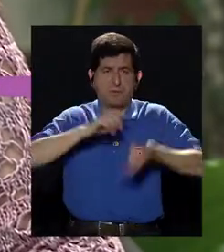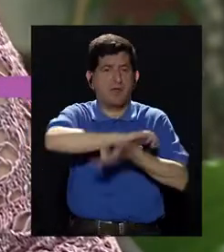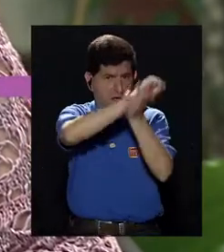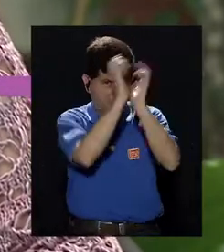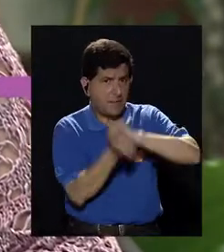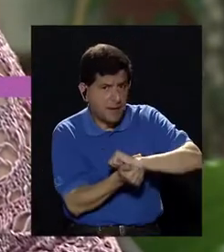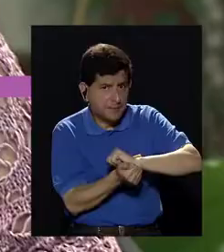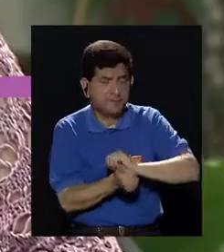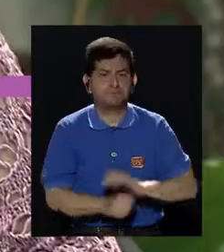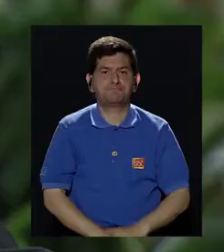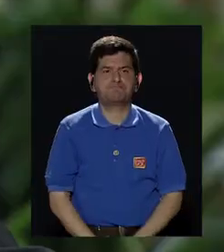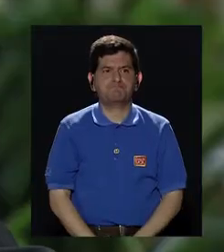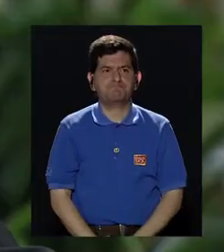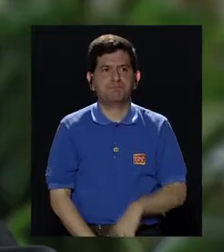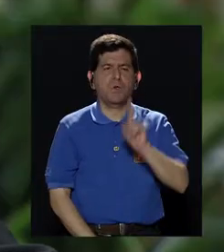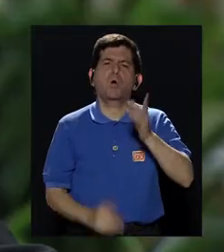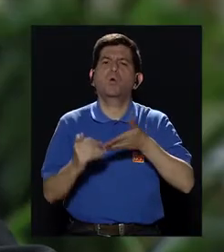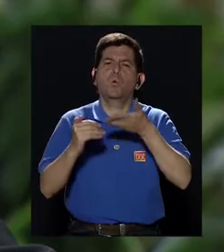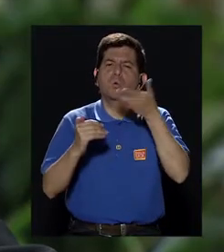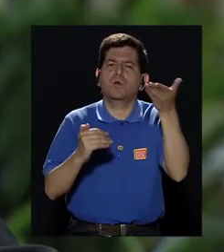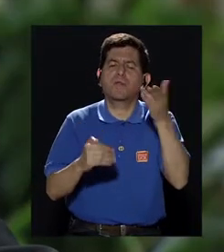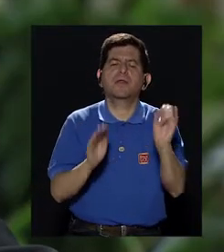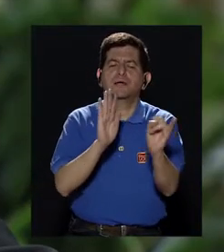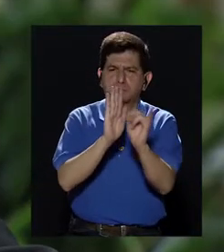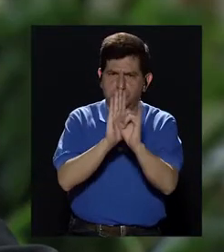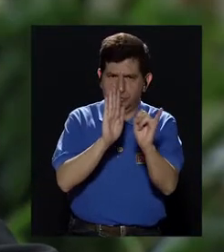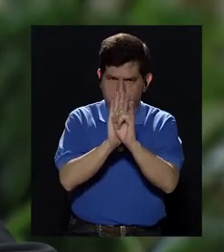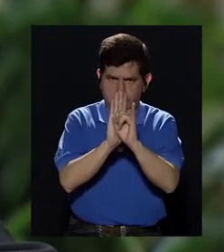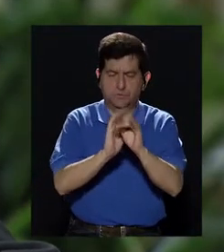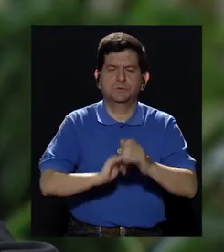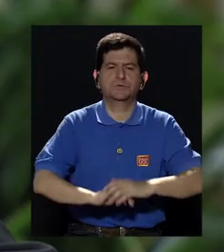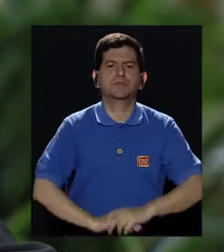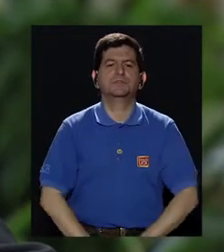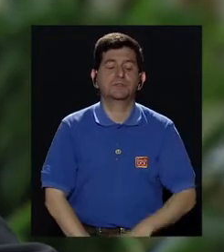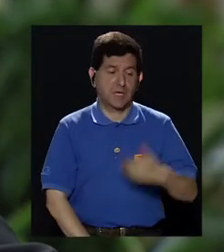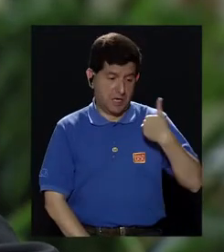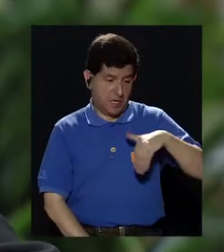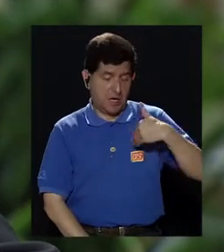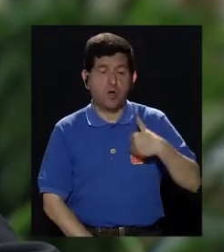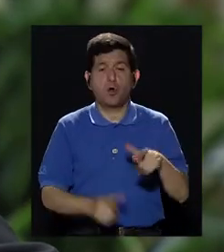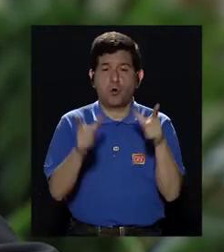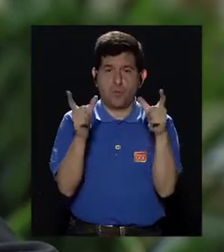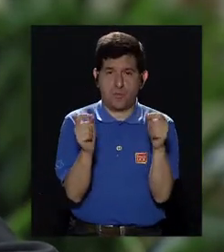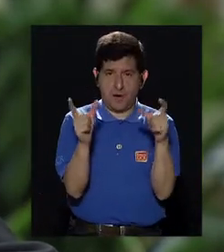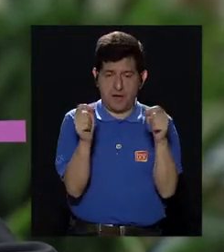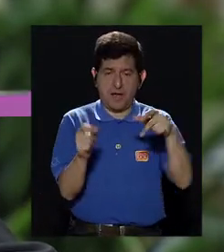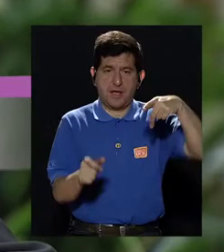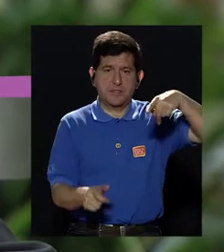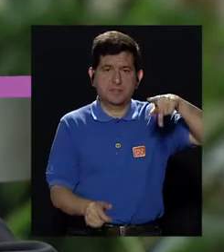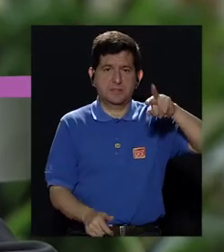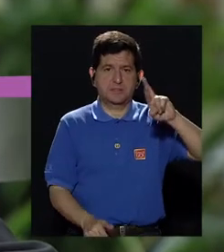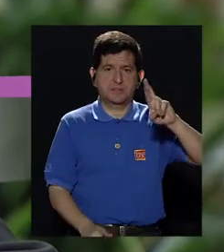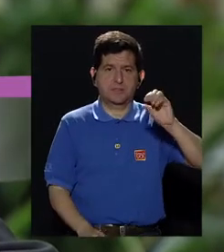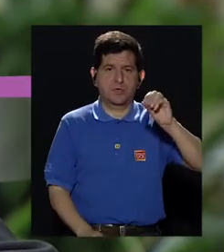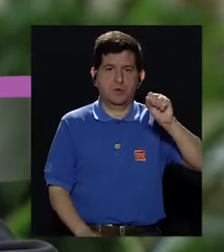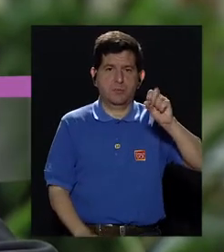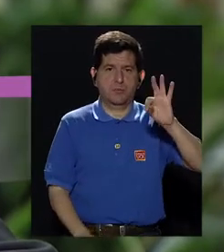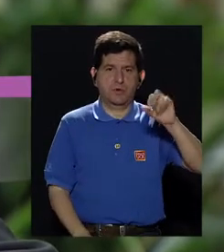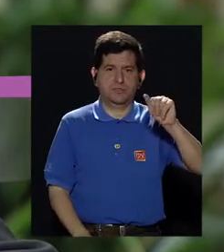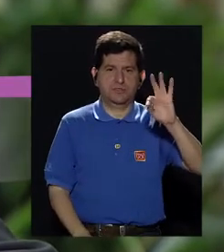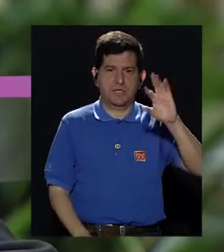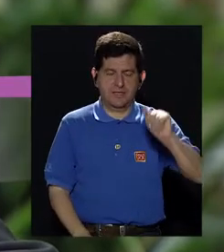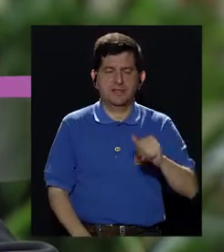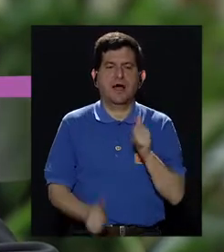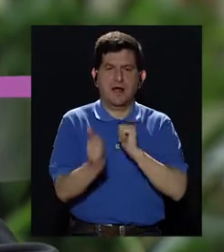vida se debe de modificar. Bueno, una de las cosas que se ha identificado es que el hombre con cáncer de próstata que mantiene un